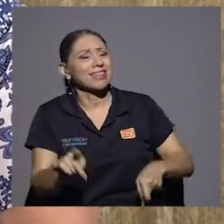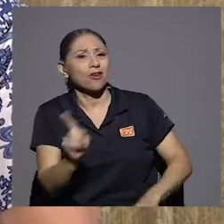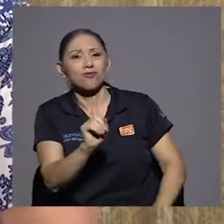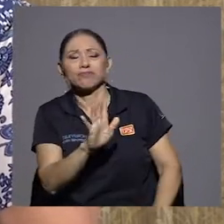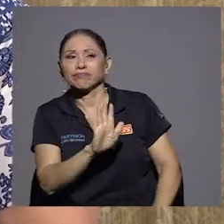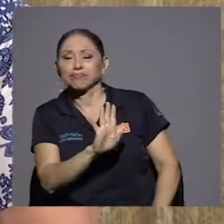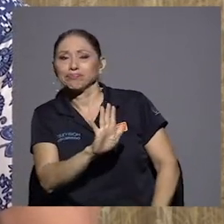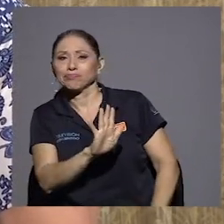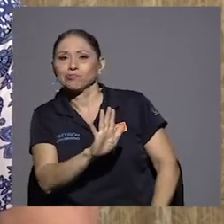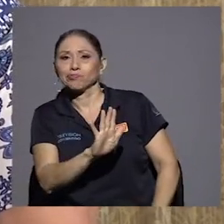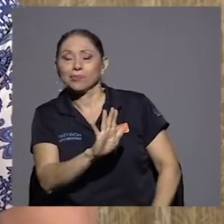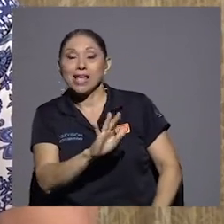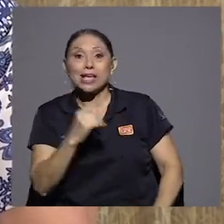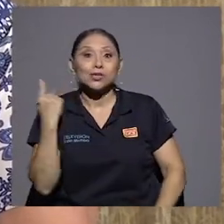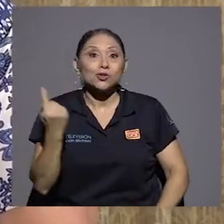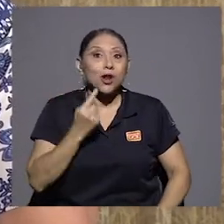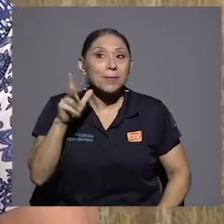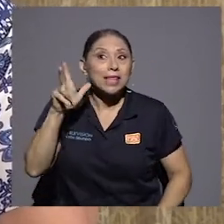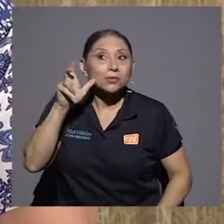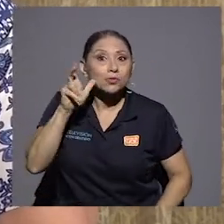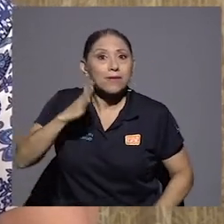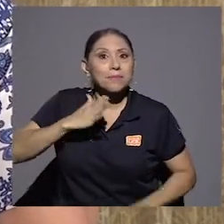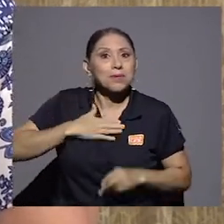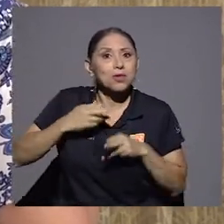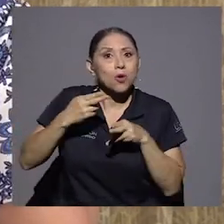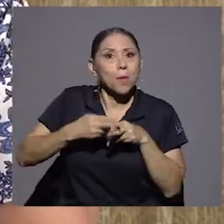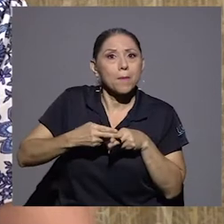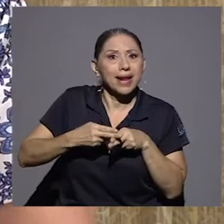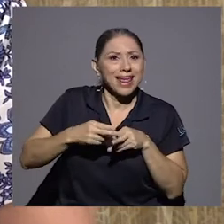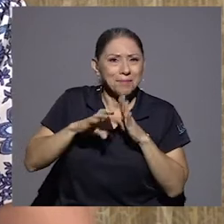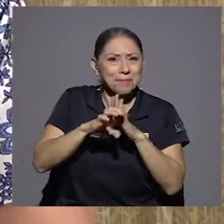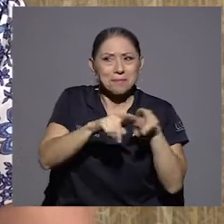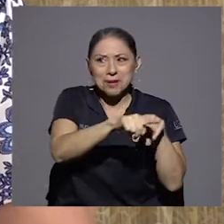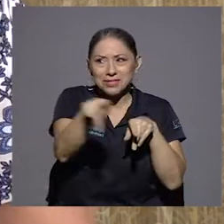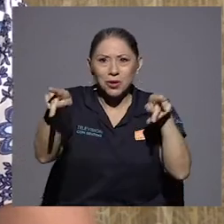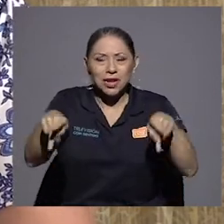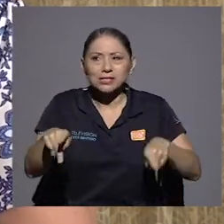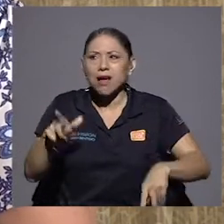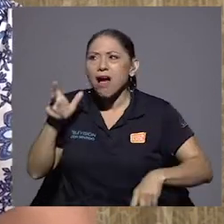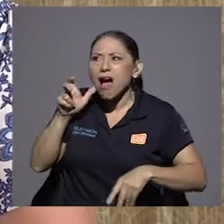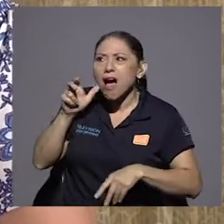Entonces, con solo oír el nombre mío, es que yo les veía la cara, se crispaban.